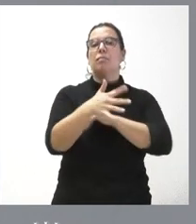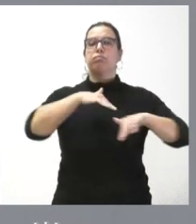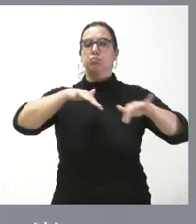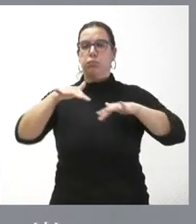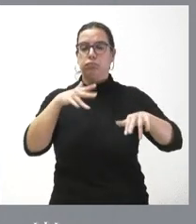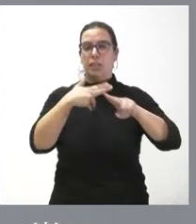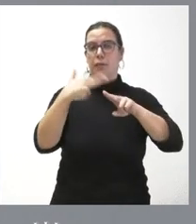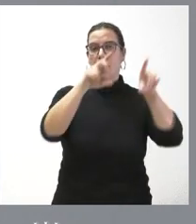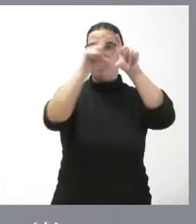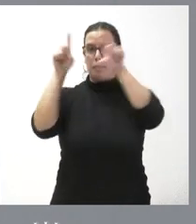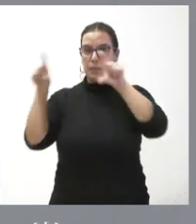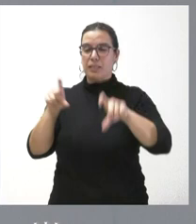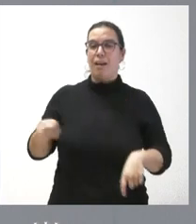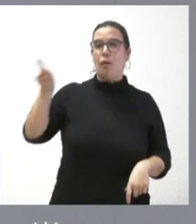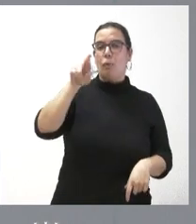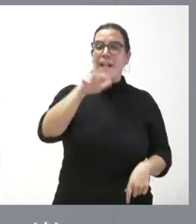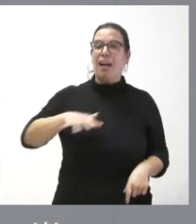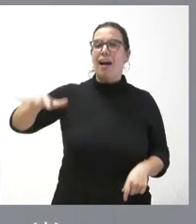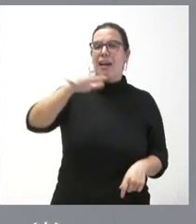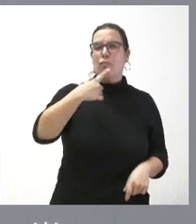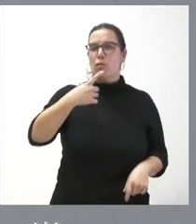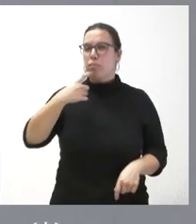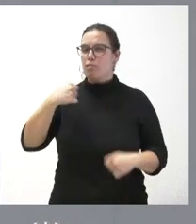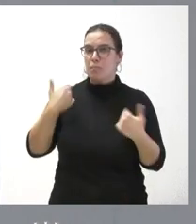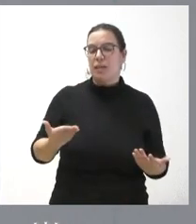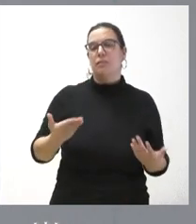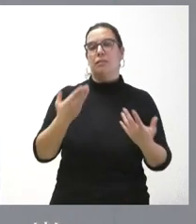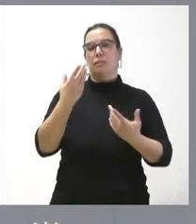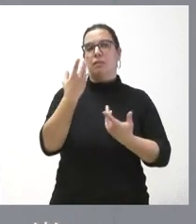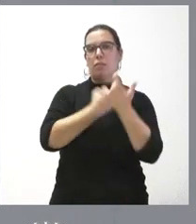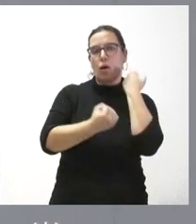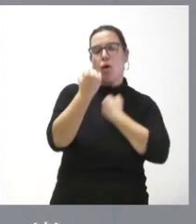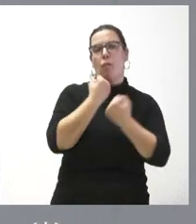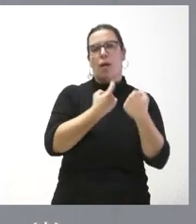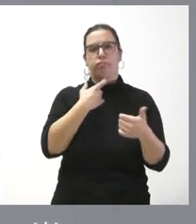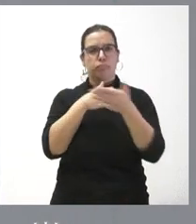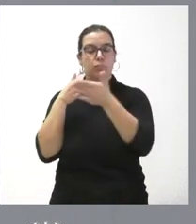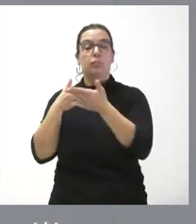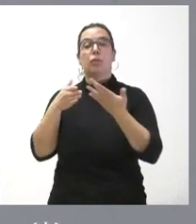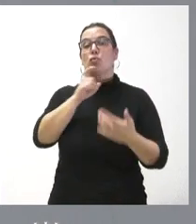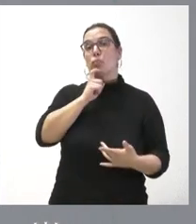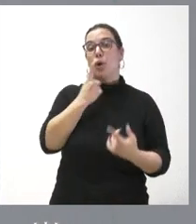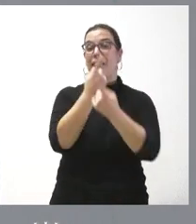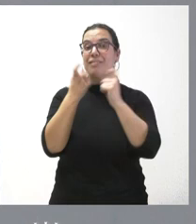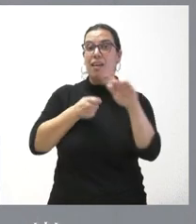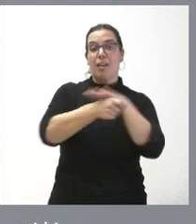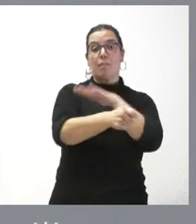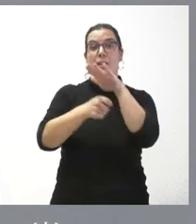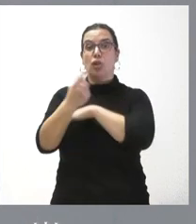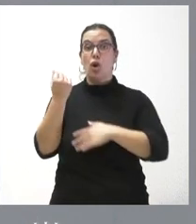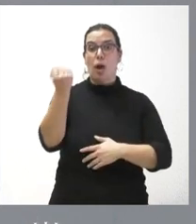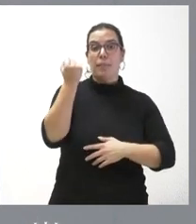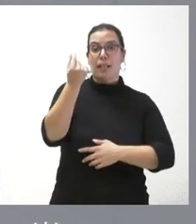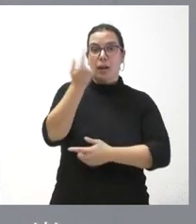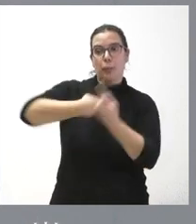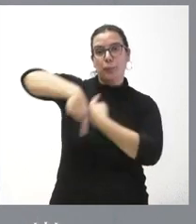empresarial en las áreas especialmente con dificultades económicas, abordando necesidades de inversión y de capital circulante